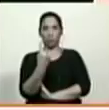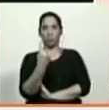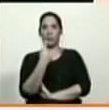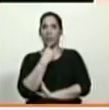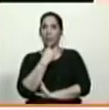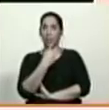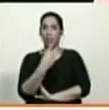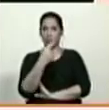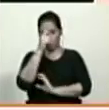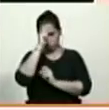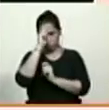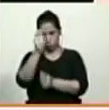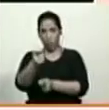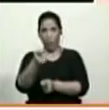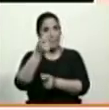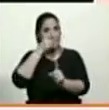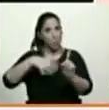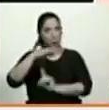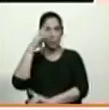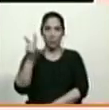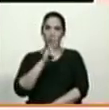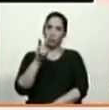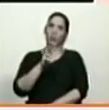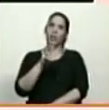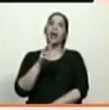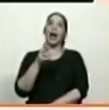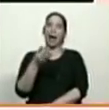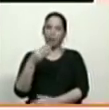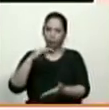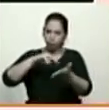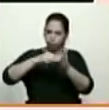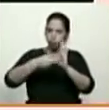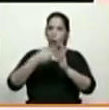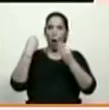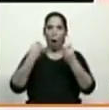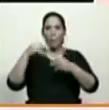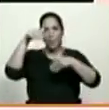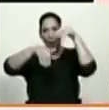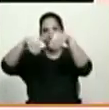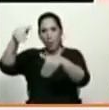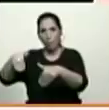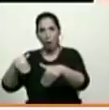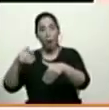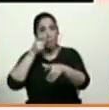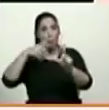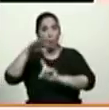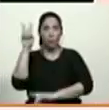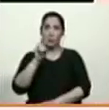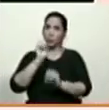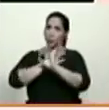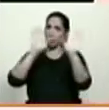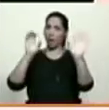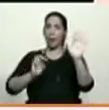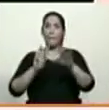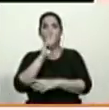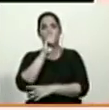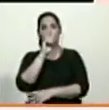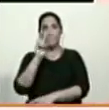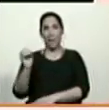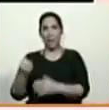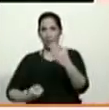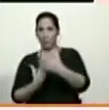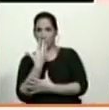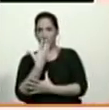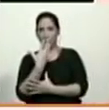reside en el pueblo de Venezuela y se ejerce a través del voto. Bueno, el pueblo de Venezuela habló muy claro en mayo del 2018, el